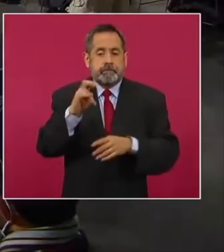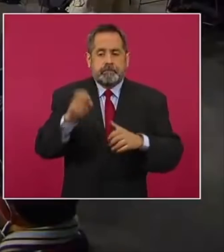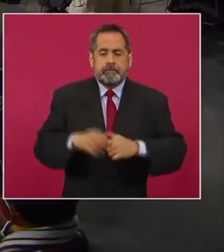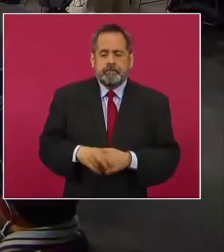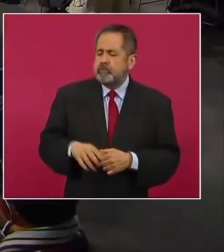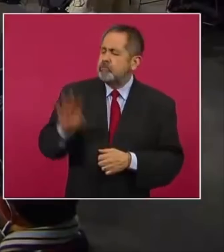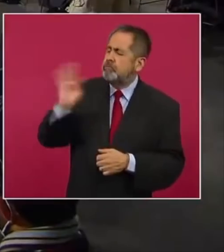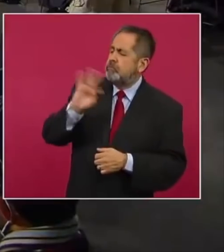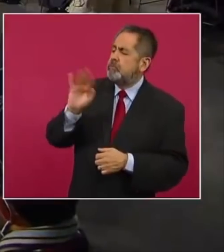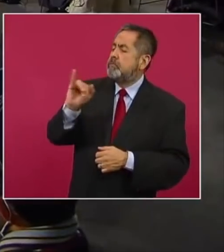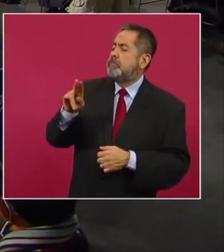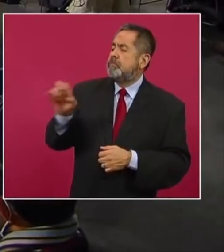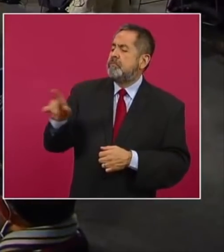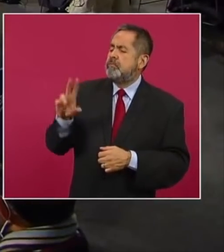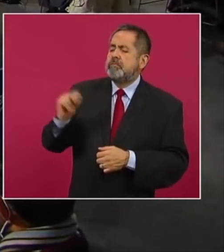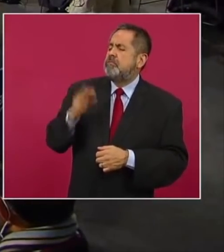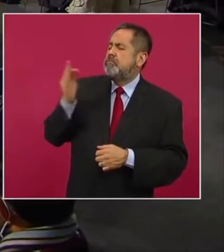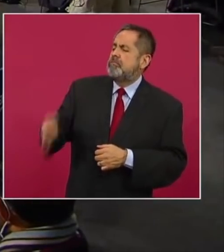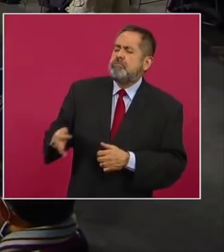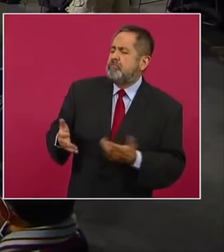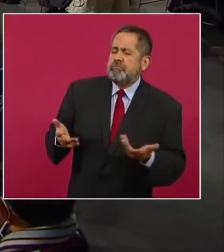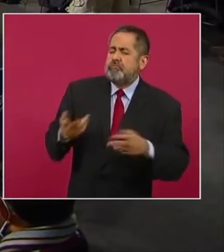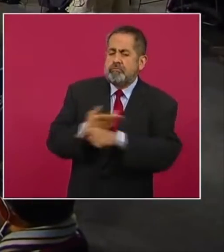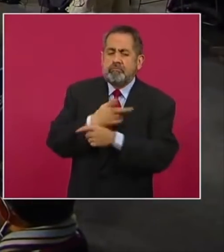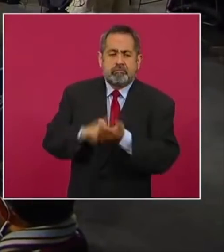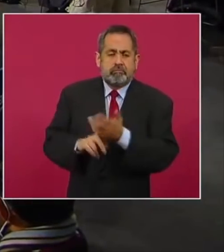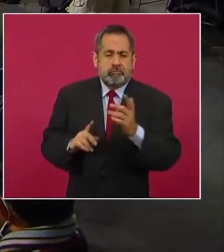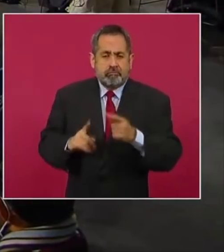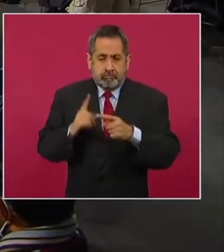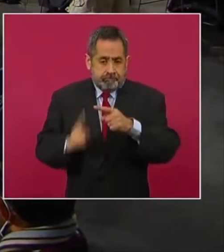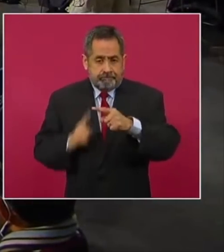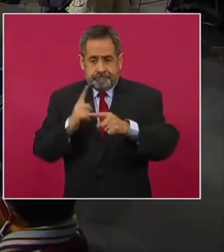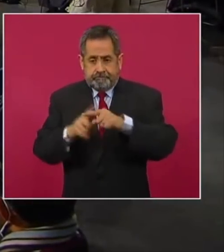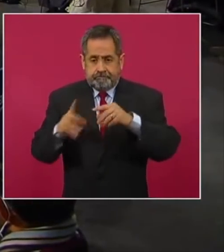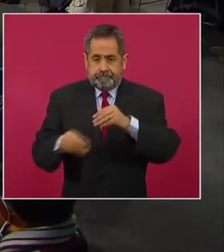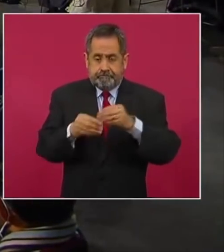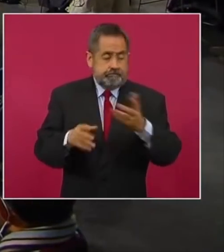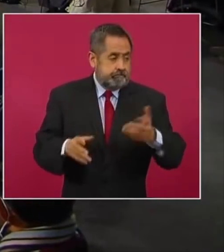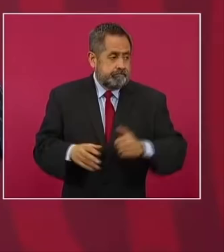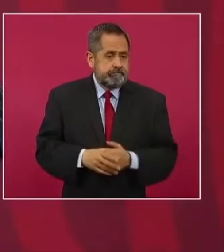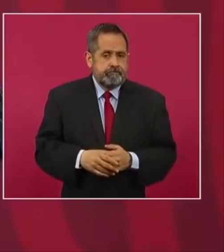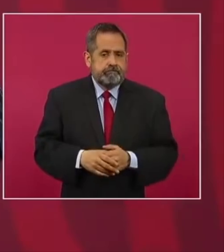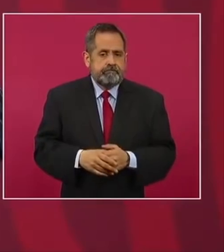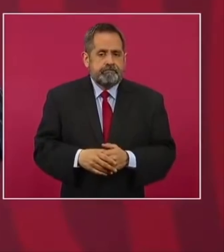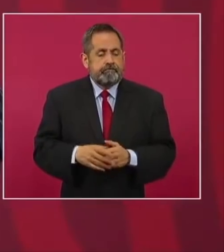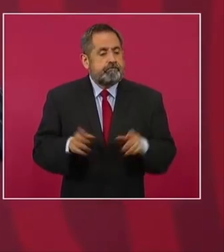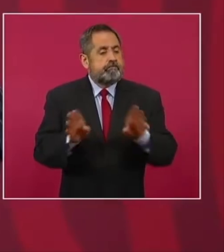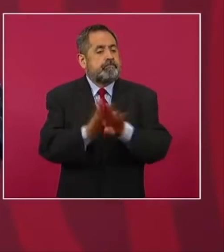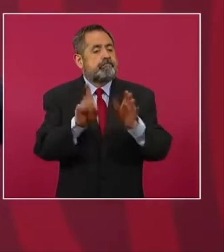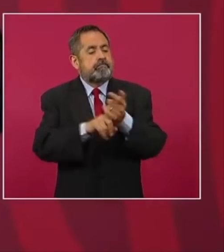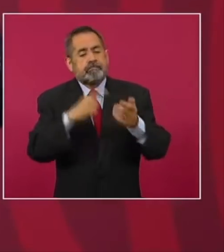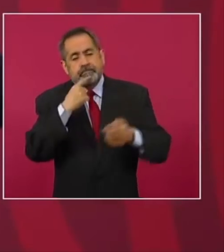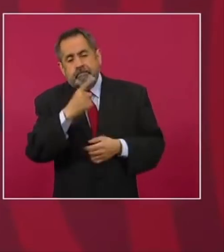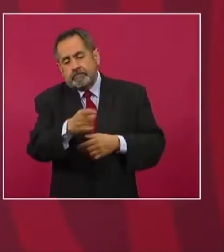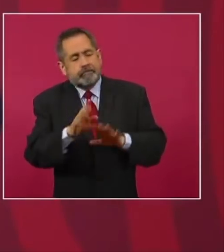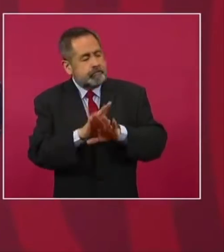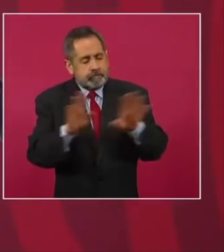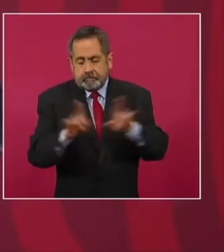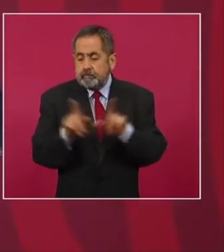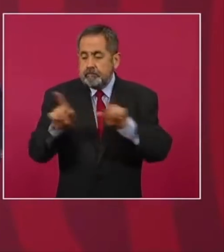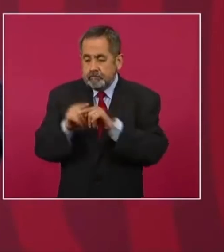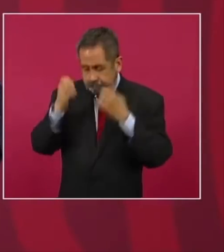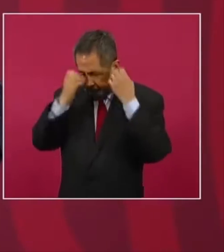rechaza esta propuesta, ¿no se le agregará más? Bueno, este es como lo decimos un ejercicio que se